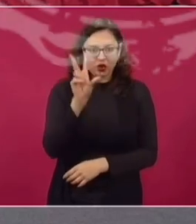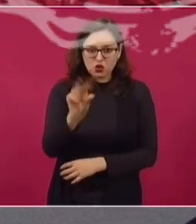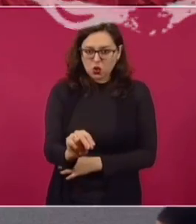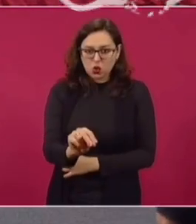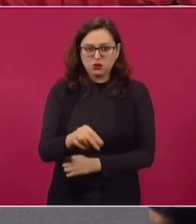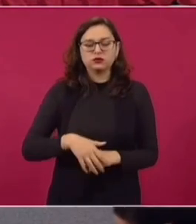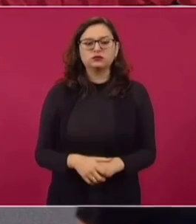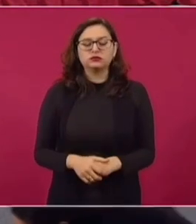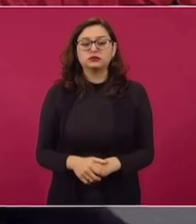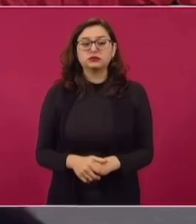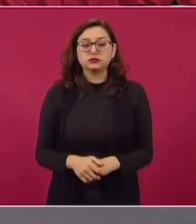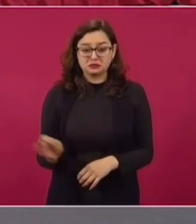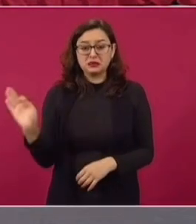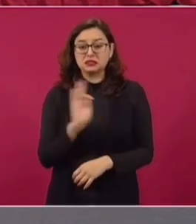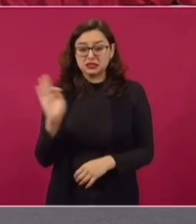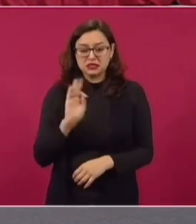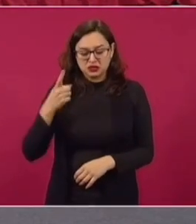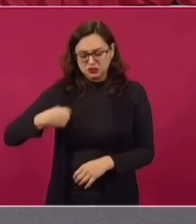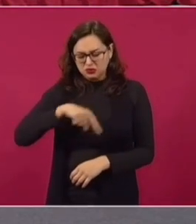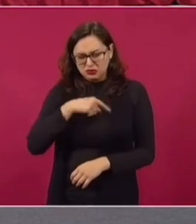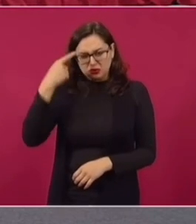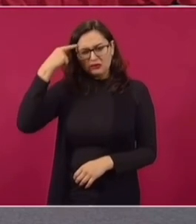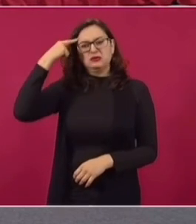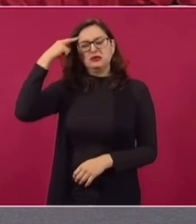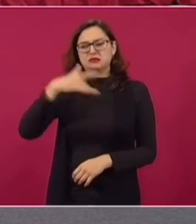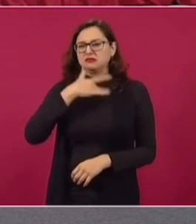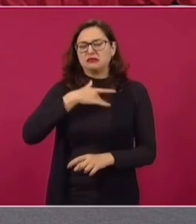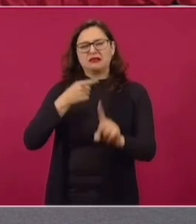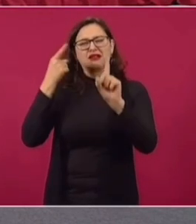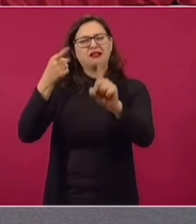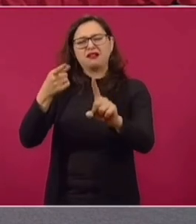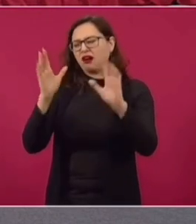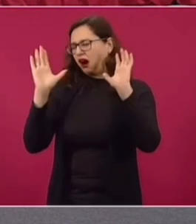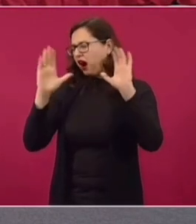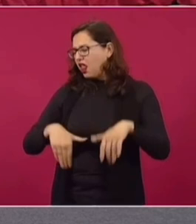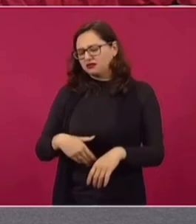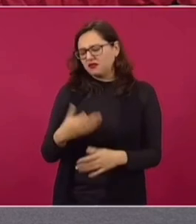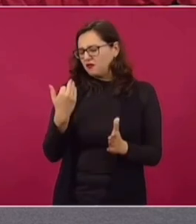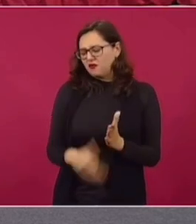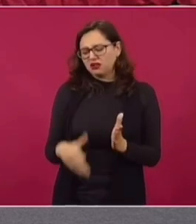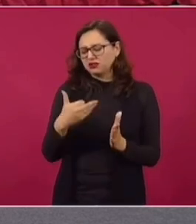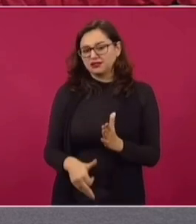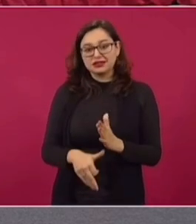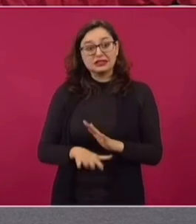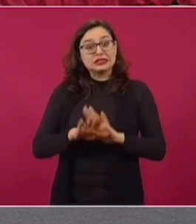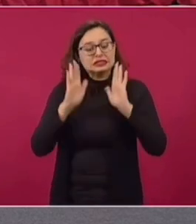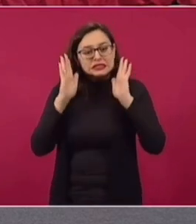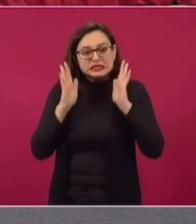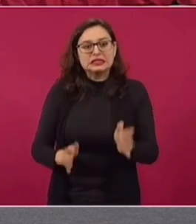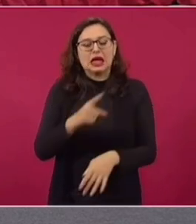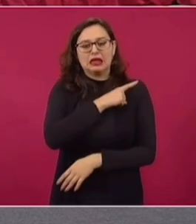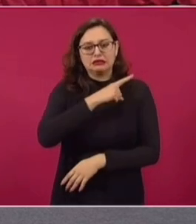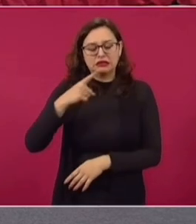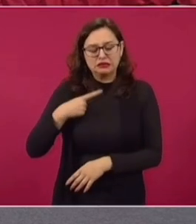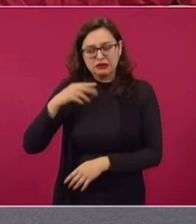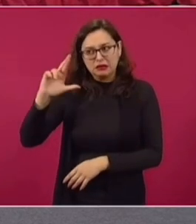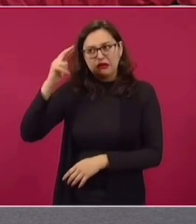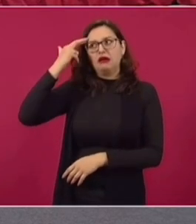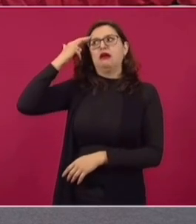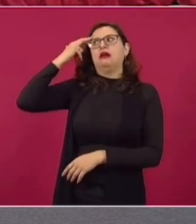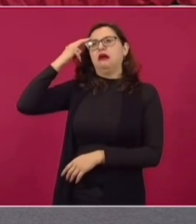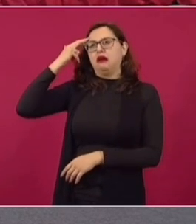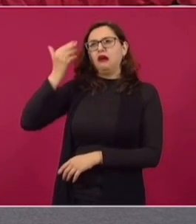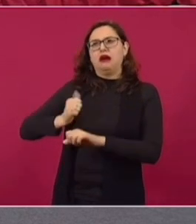Y cuando nos falte idealismo, pensemos en ese extraordinario luchador social, Ricardo Flores Magón,